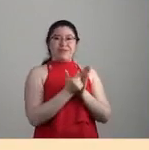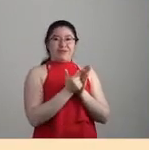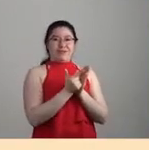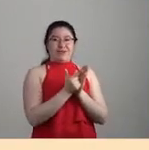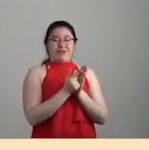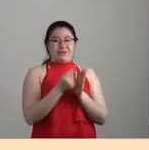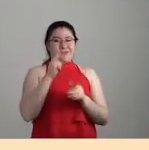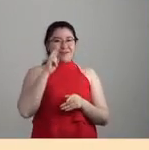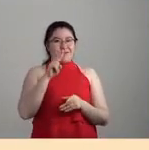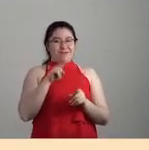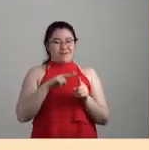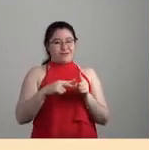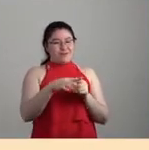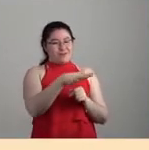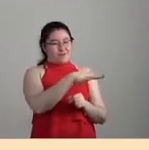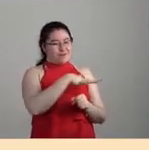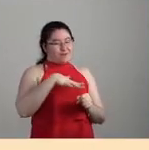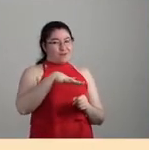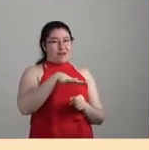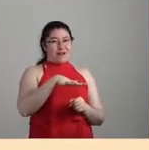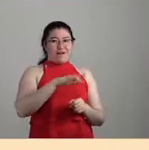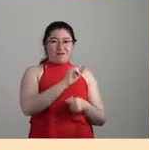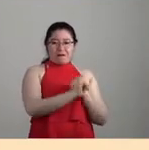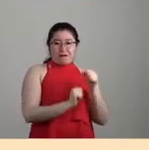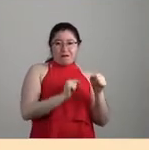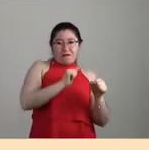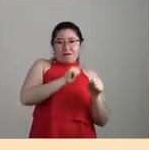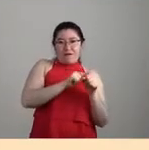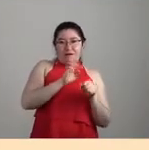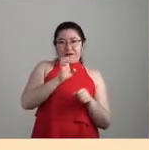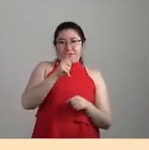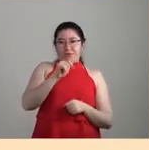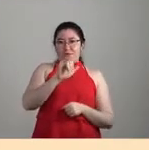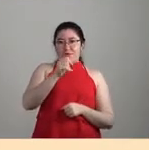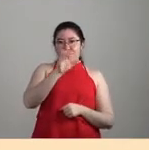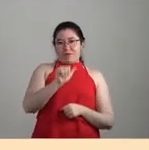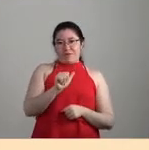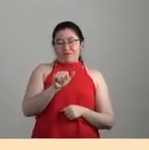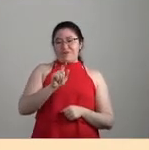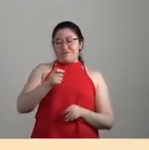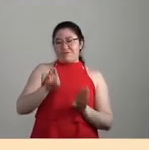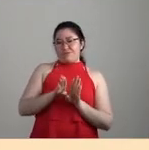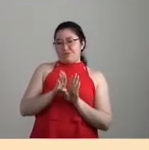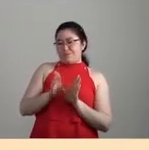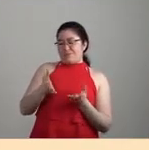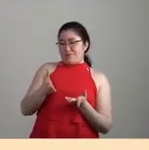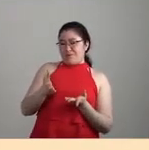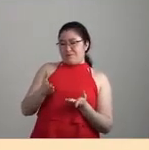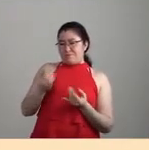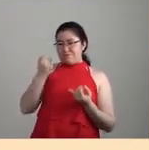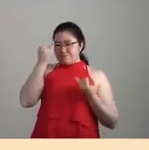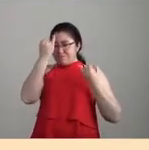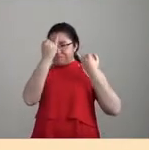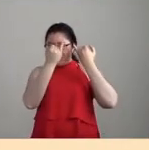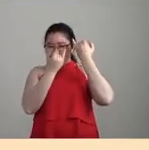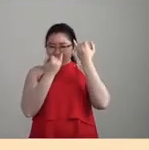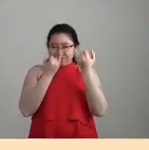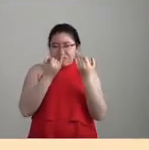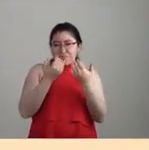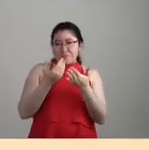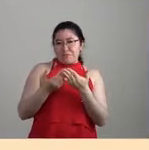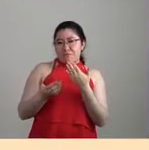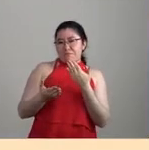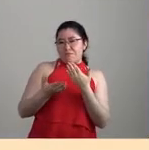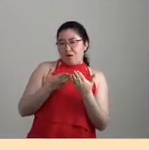perspectiva de la ecología mundo, pues es un poco, ¿no?, tratar de ir más allá de estos imaginarios modernos,